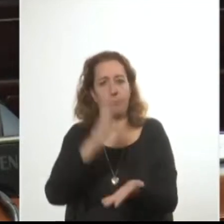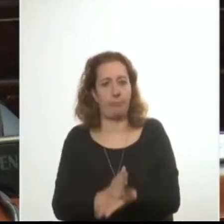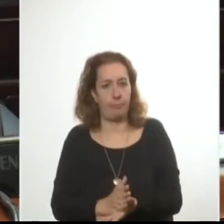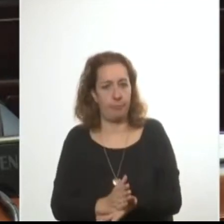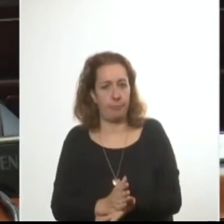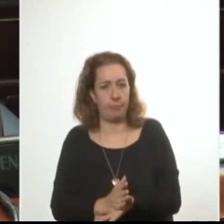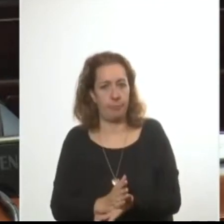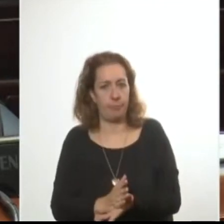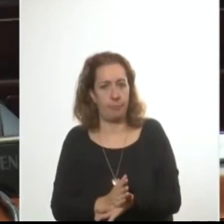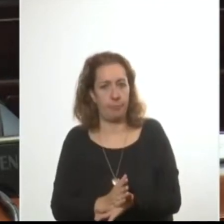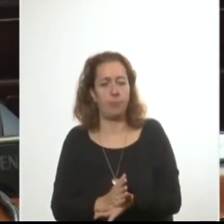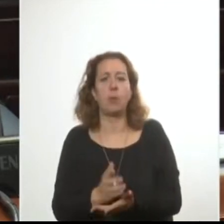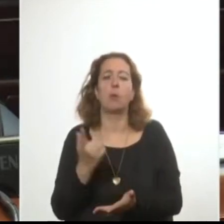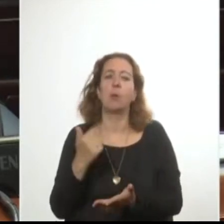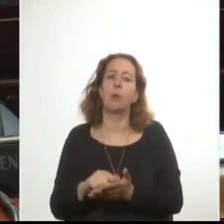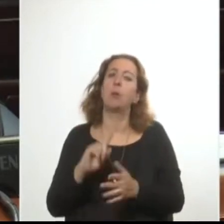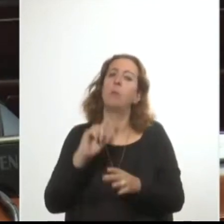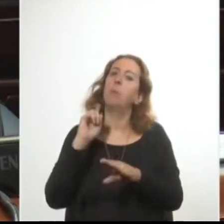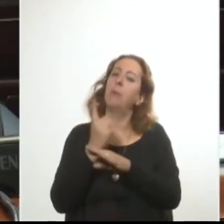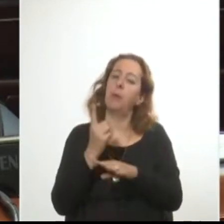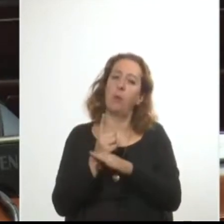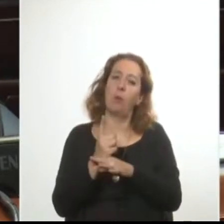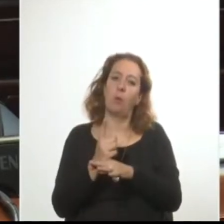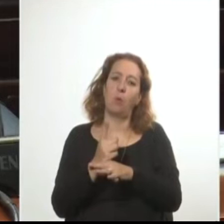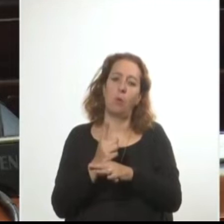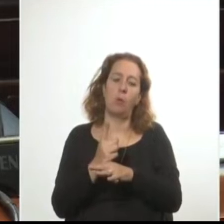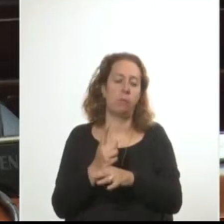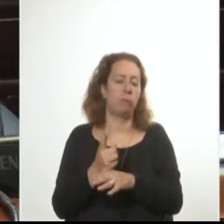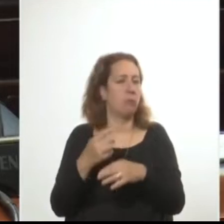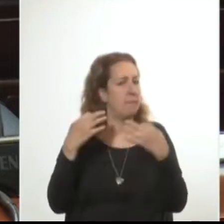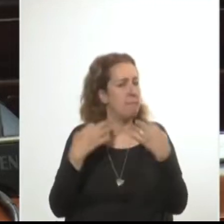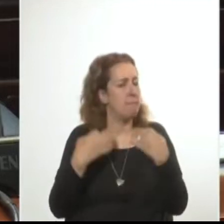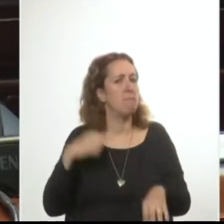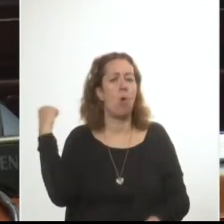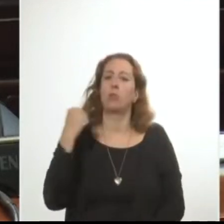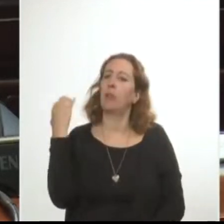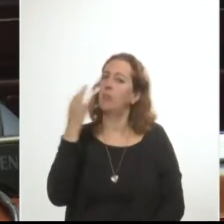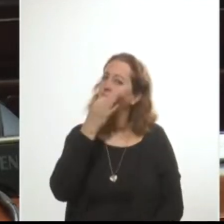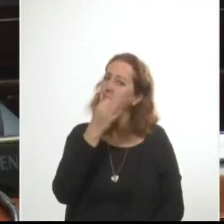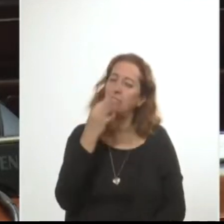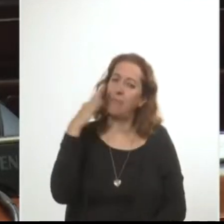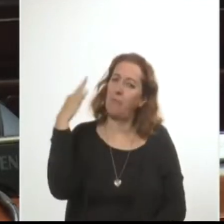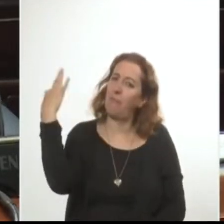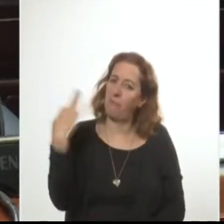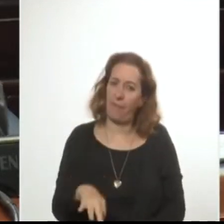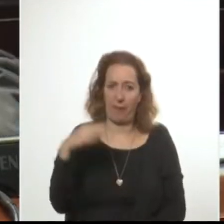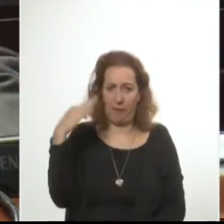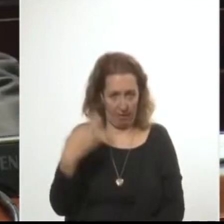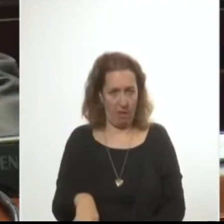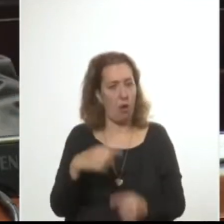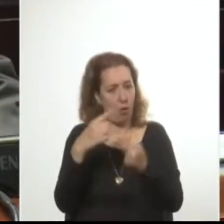Antes que nada, es necesario tener la honestidad intelectual de aceptar los hechos como